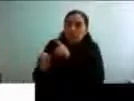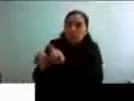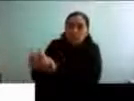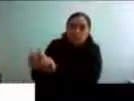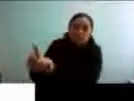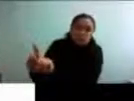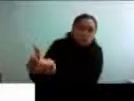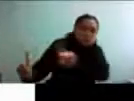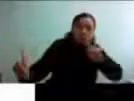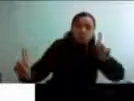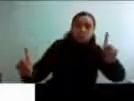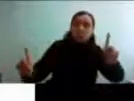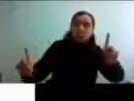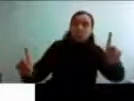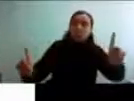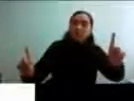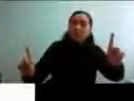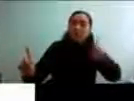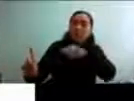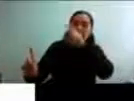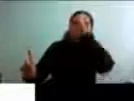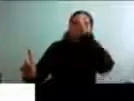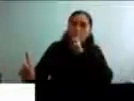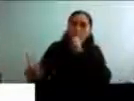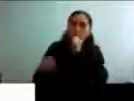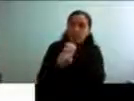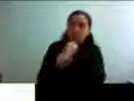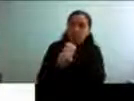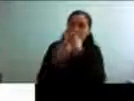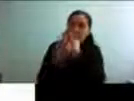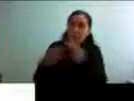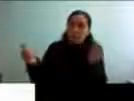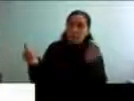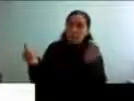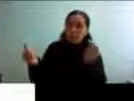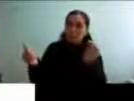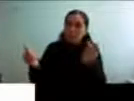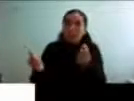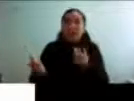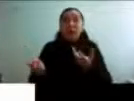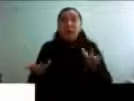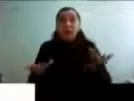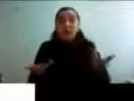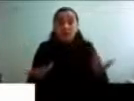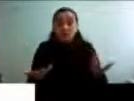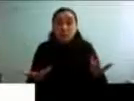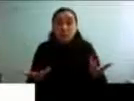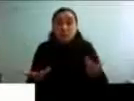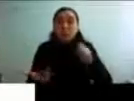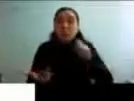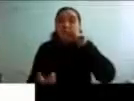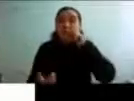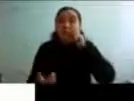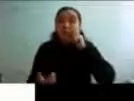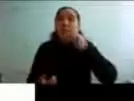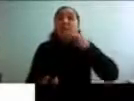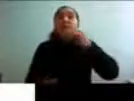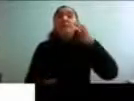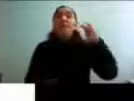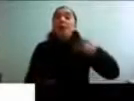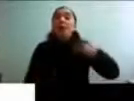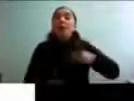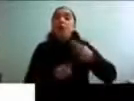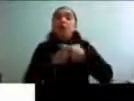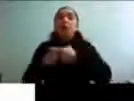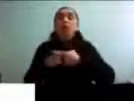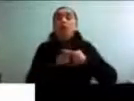dejas de tener un rol laboral ahí y que también se traduce esto en que pierdes valor social, ¿no? Porque